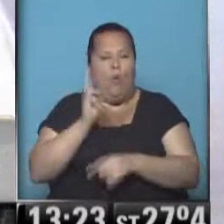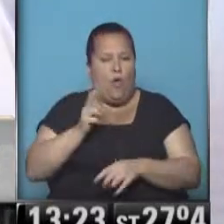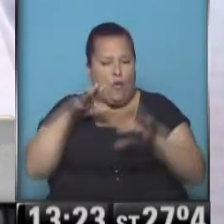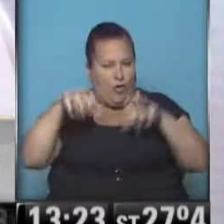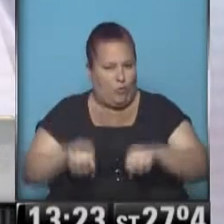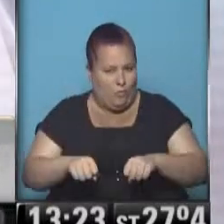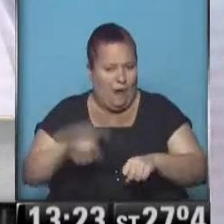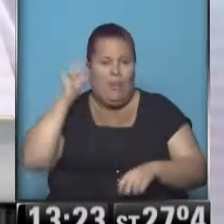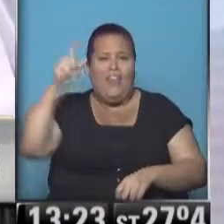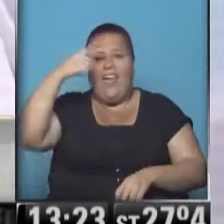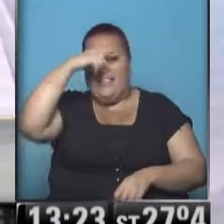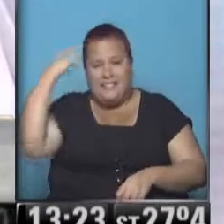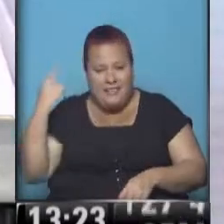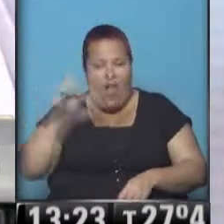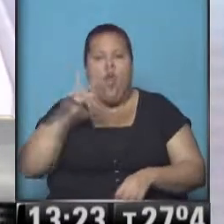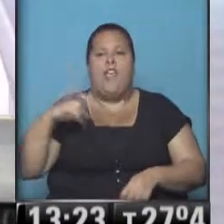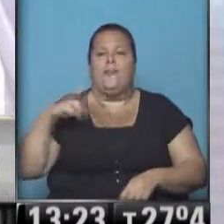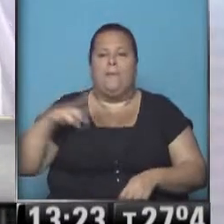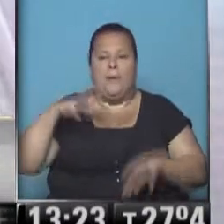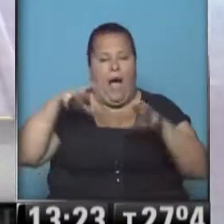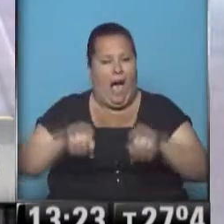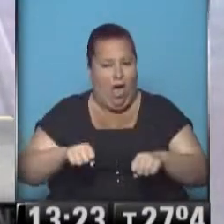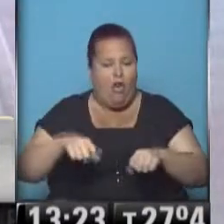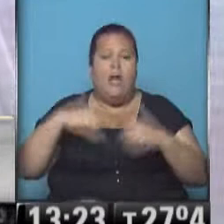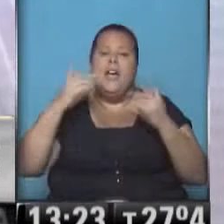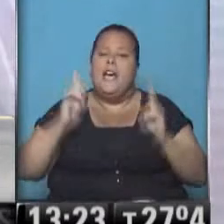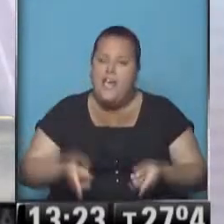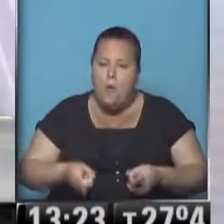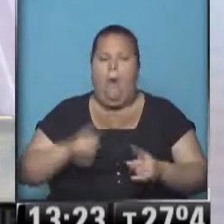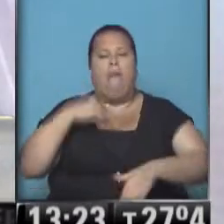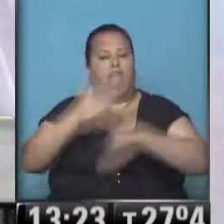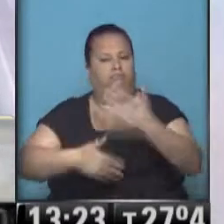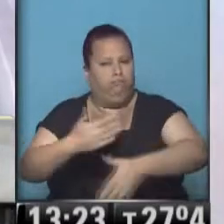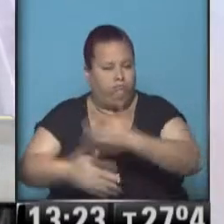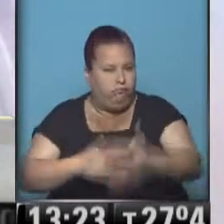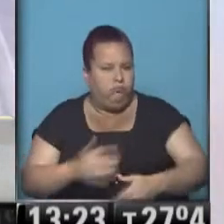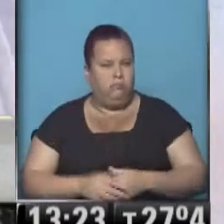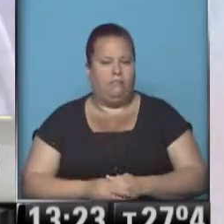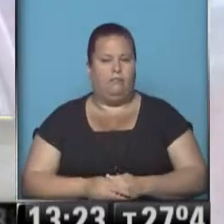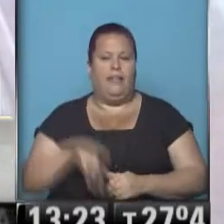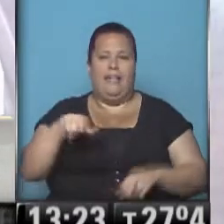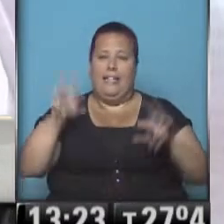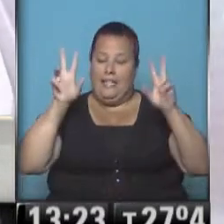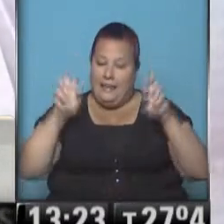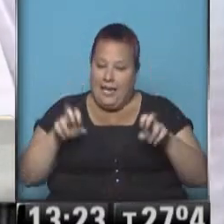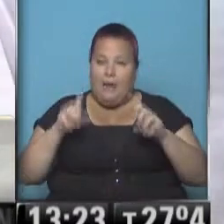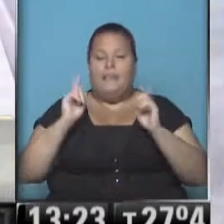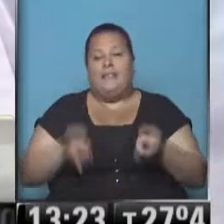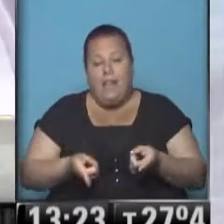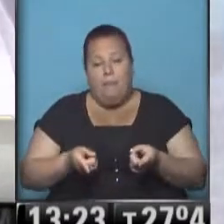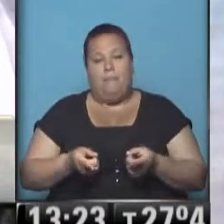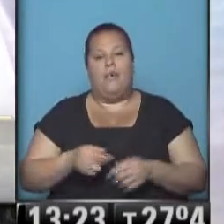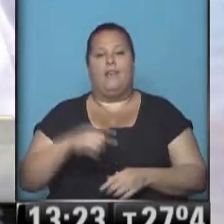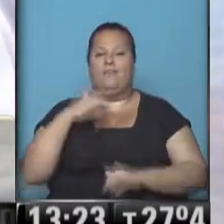porque es del Estado, no es de un privado el predio público. Sin embargo se avanzó en esta causa mientras obviamente